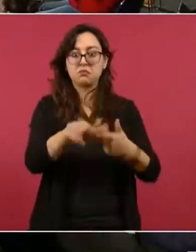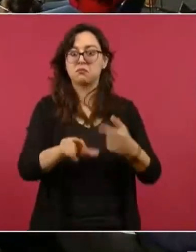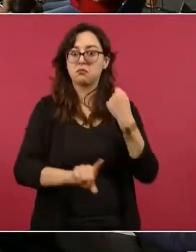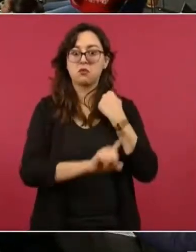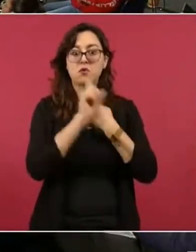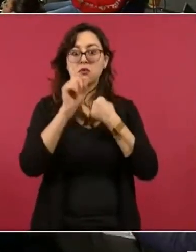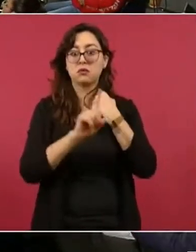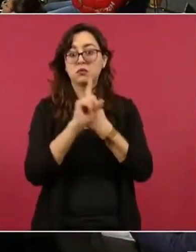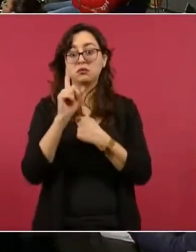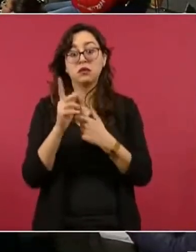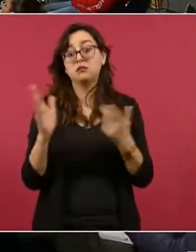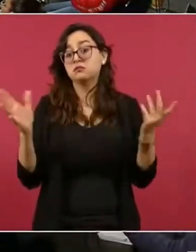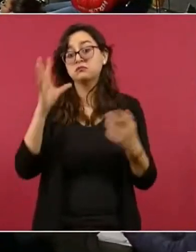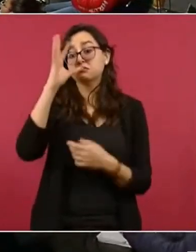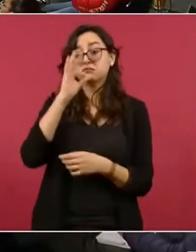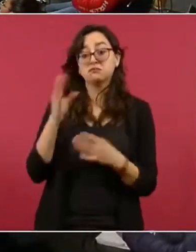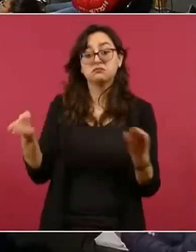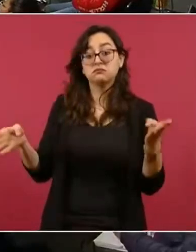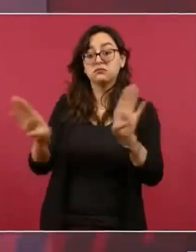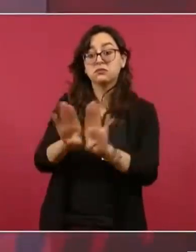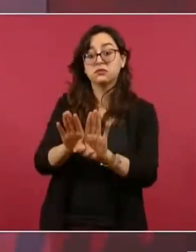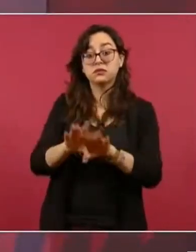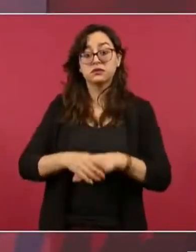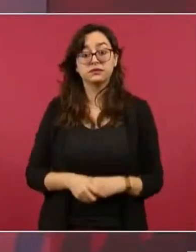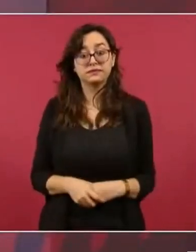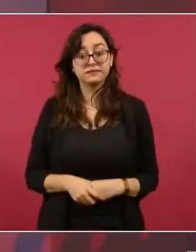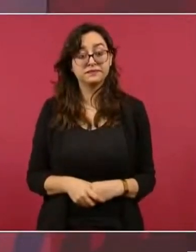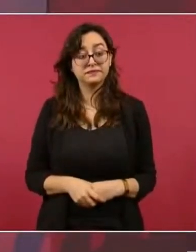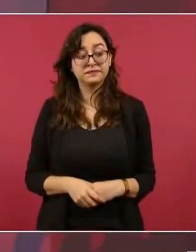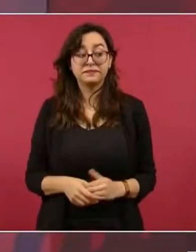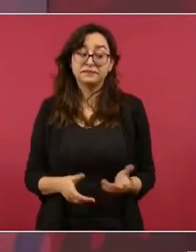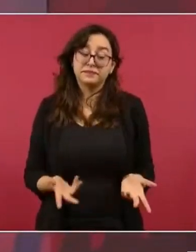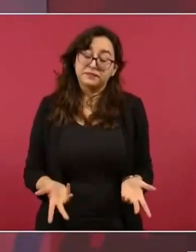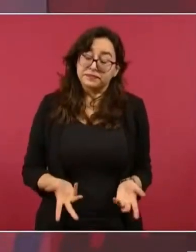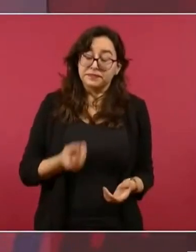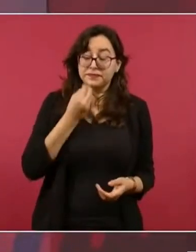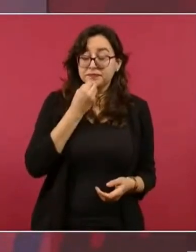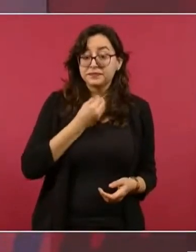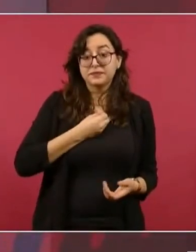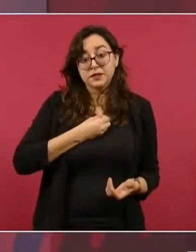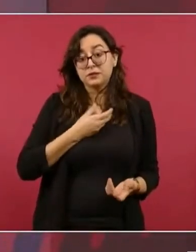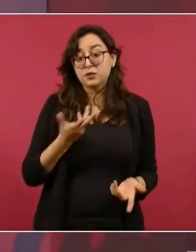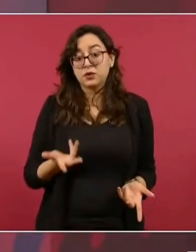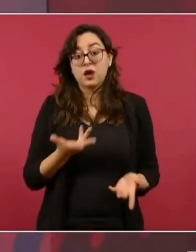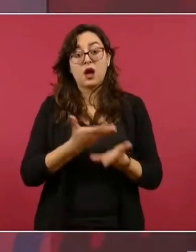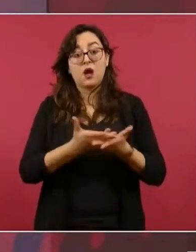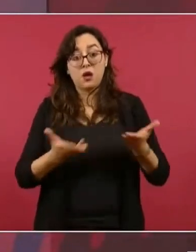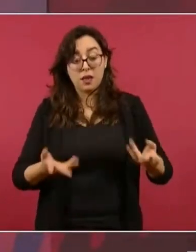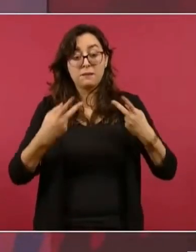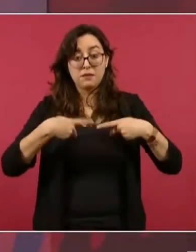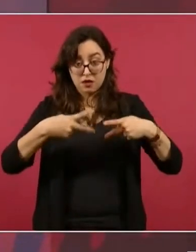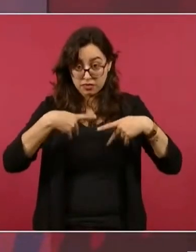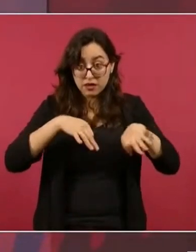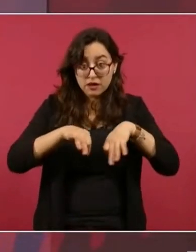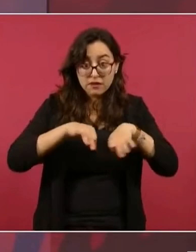Y se está buscando, fue la instrucción que di, apoyar a los trabajadores.